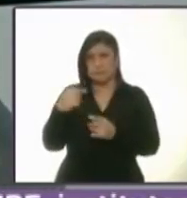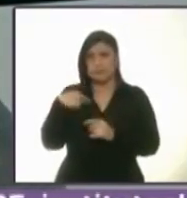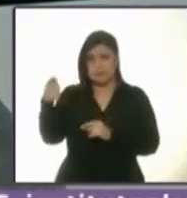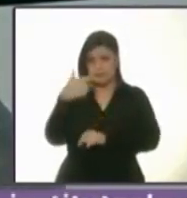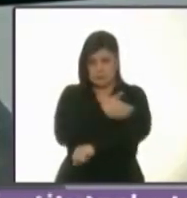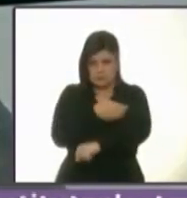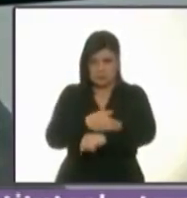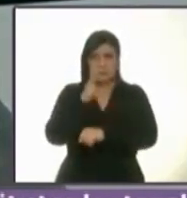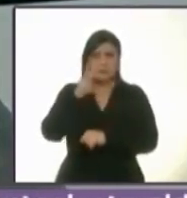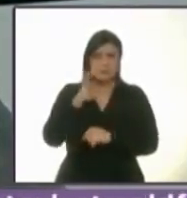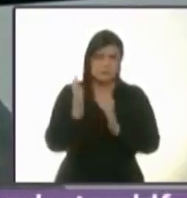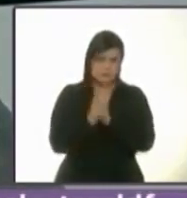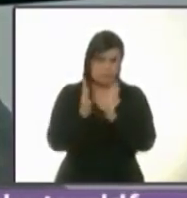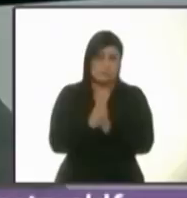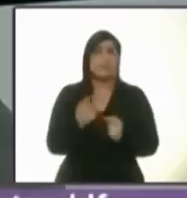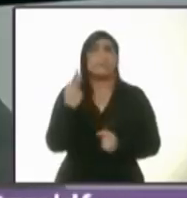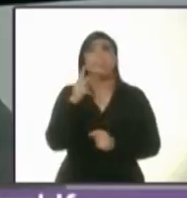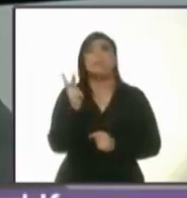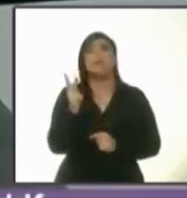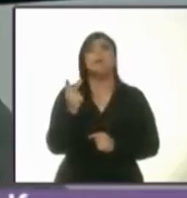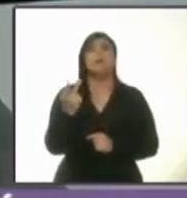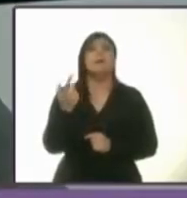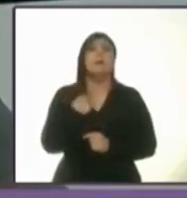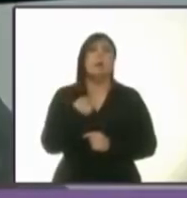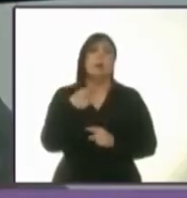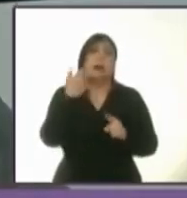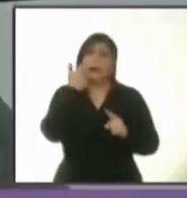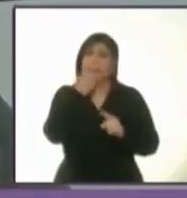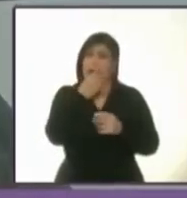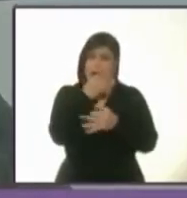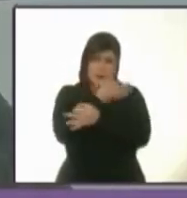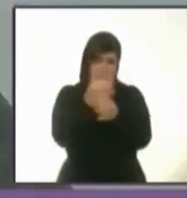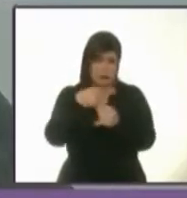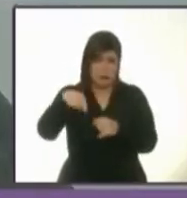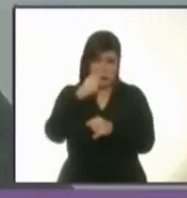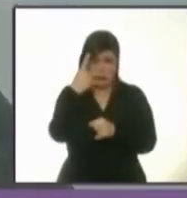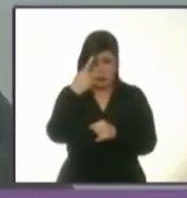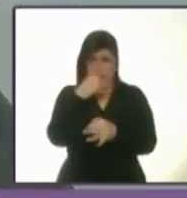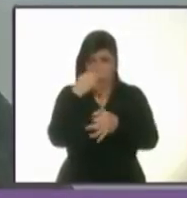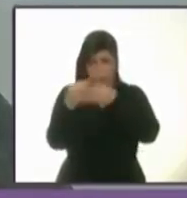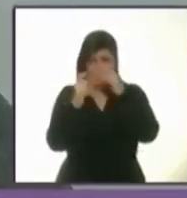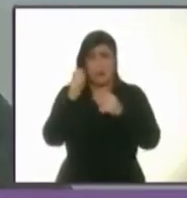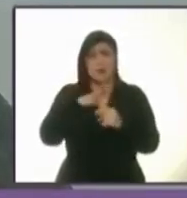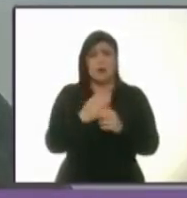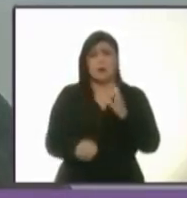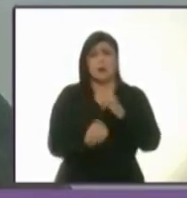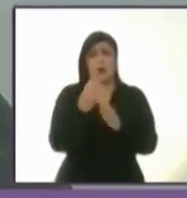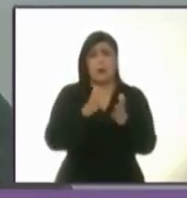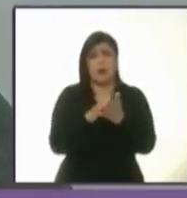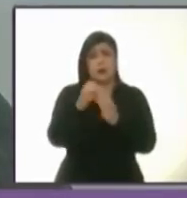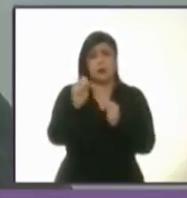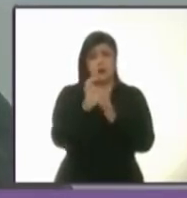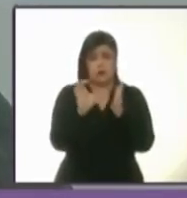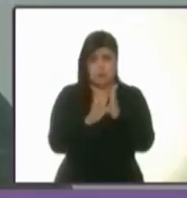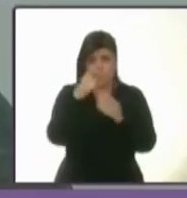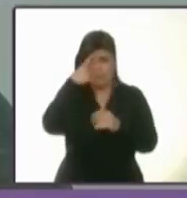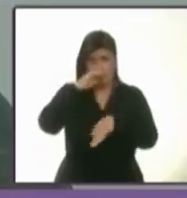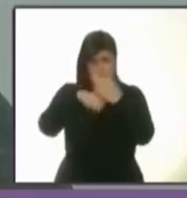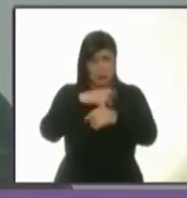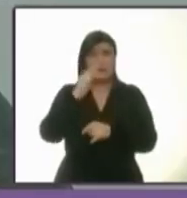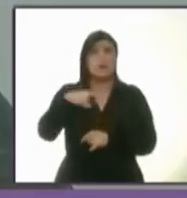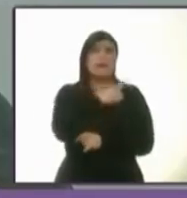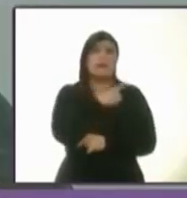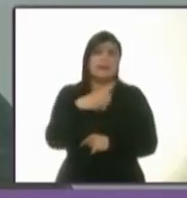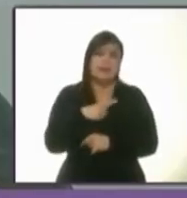participación. Pero yo quiero decir, hay una noticia para todos. La nueva constitución debe ser cumplida y respetada,